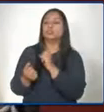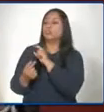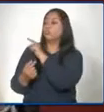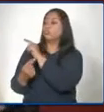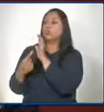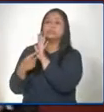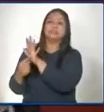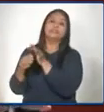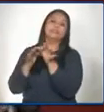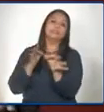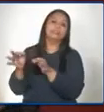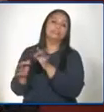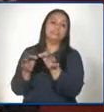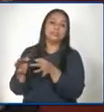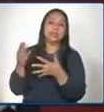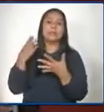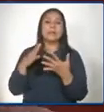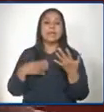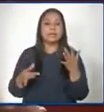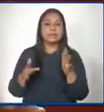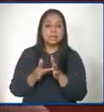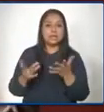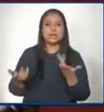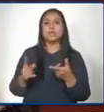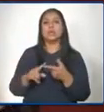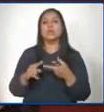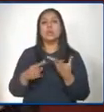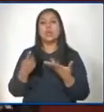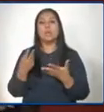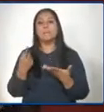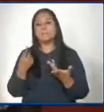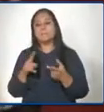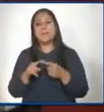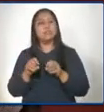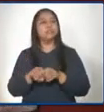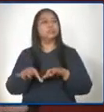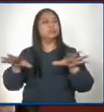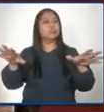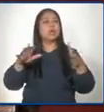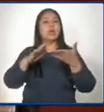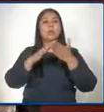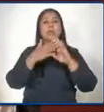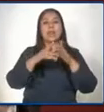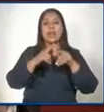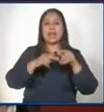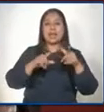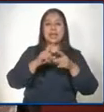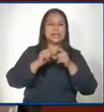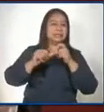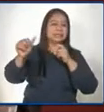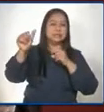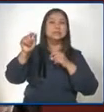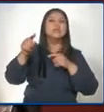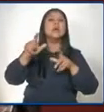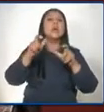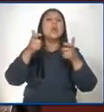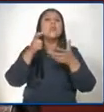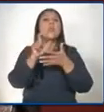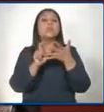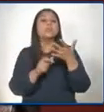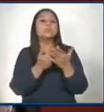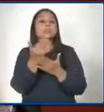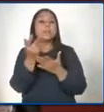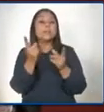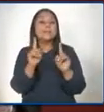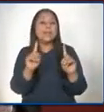técnico, materiales educativos, cómo llegar a las comunidades más lejanas, cómo hacer innovaciones. Pero nosotros no nos podemos